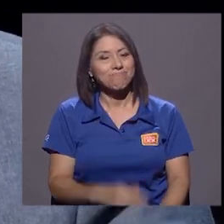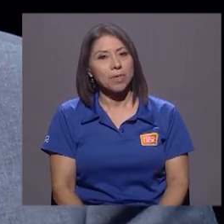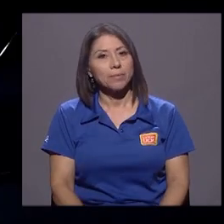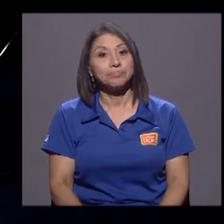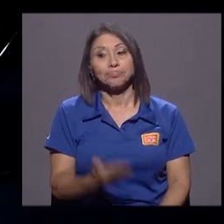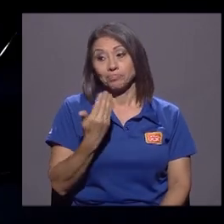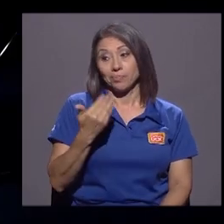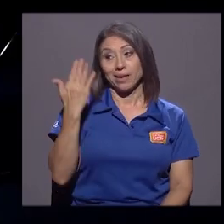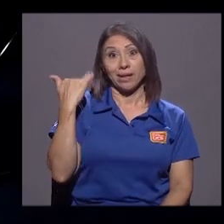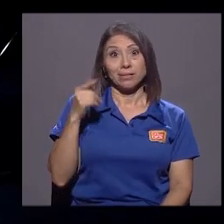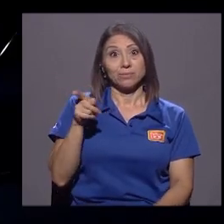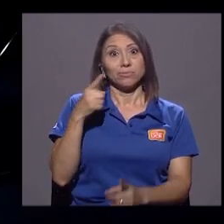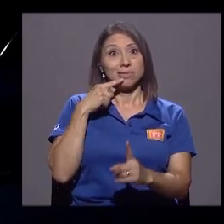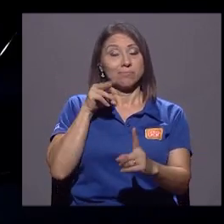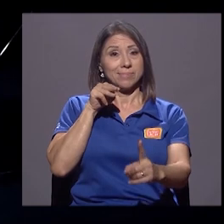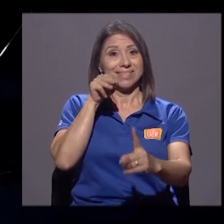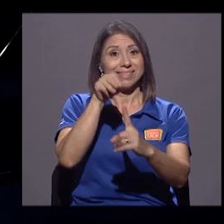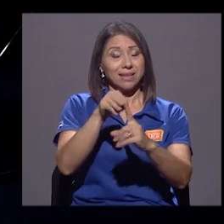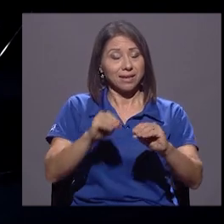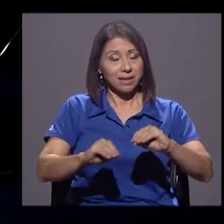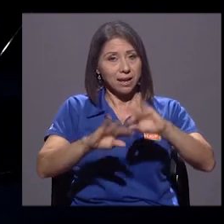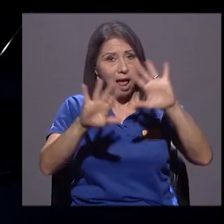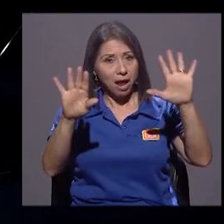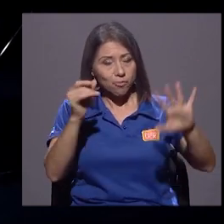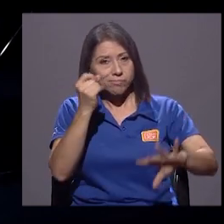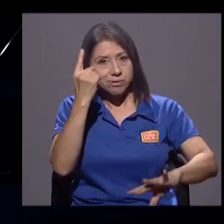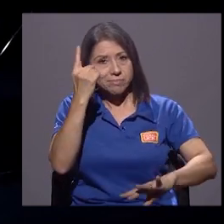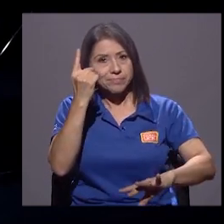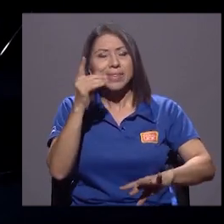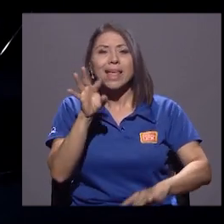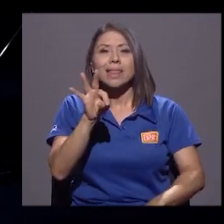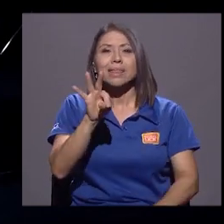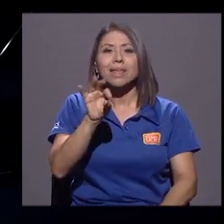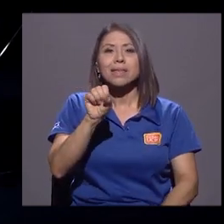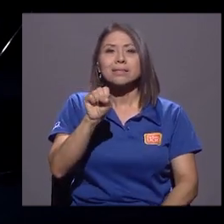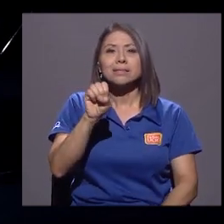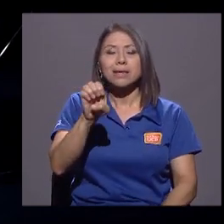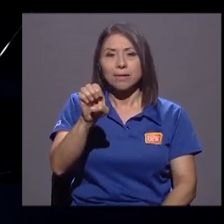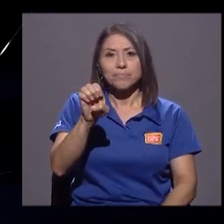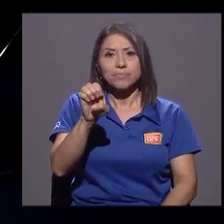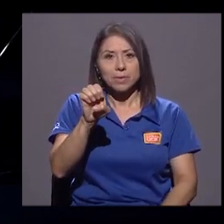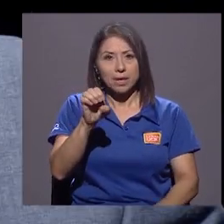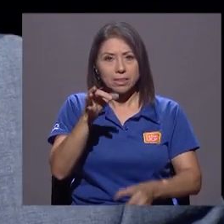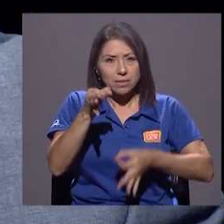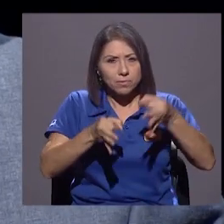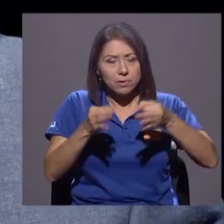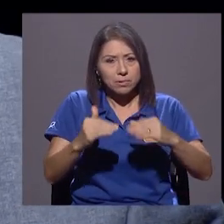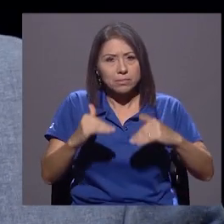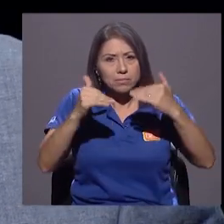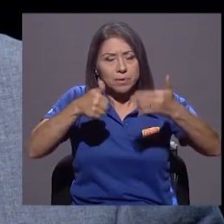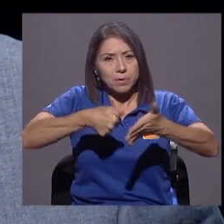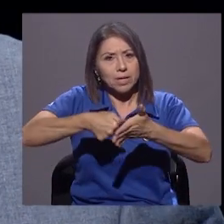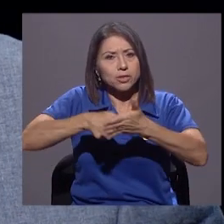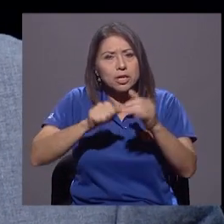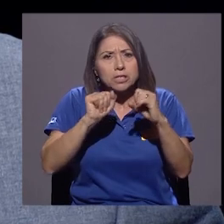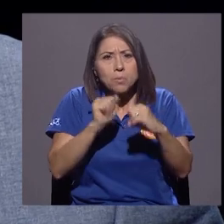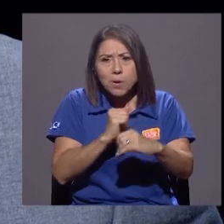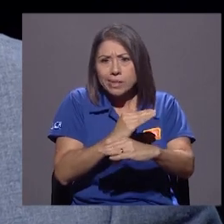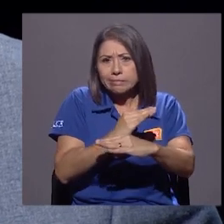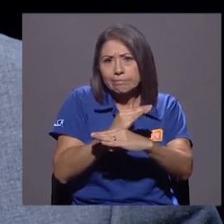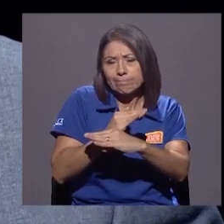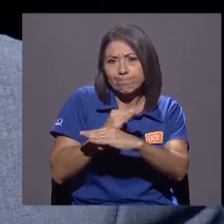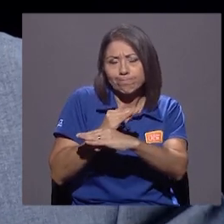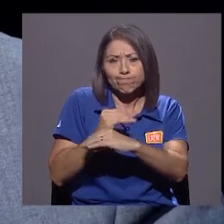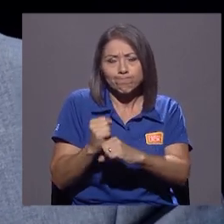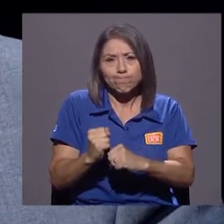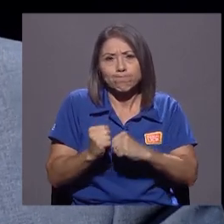anterior me quedó un mensaje muy claro y es cómo de repente el tribunal puede irse blindando, sobre todo desde esa preocupación